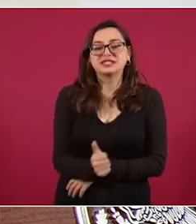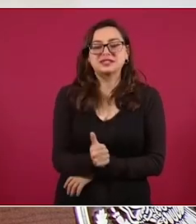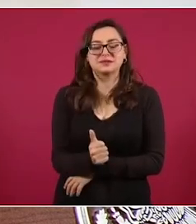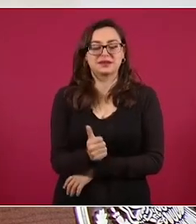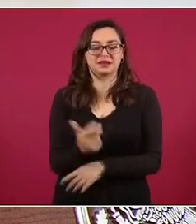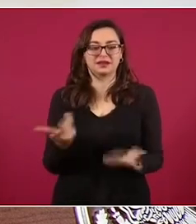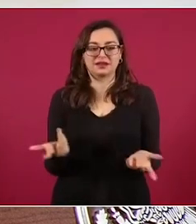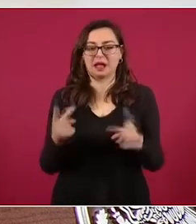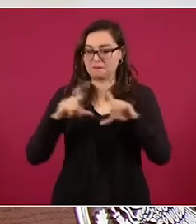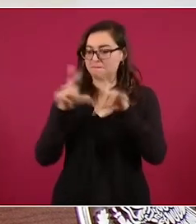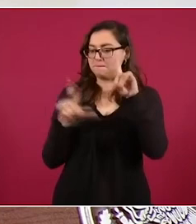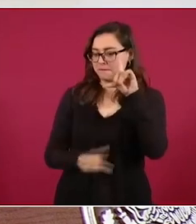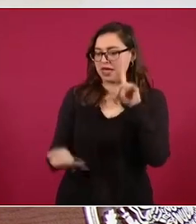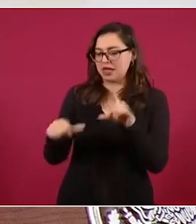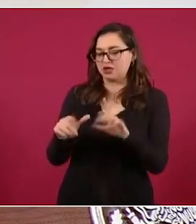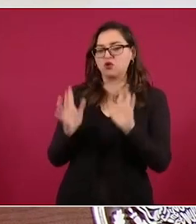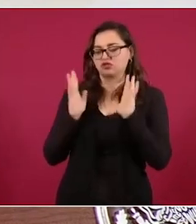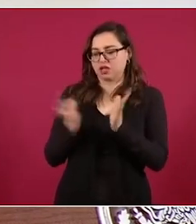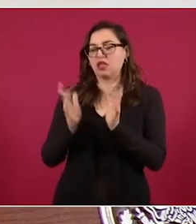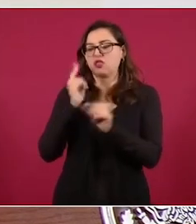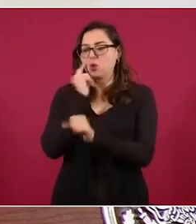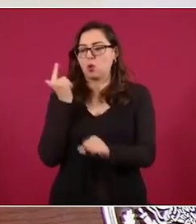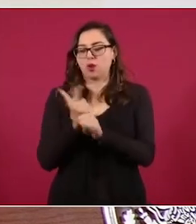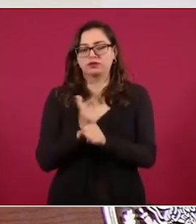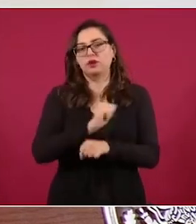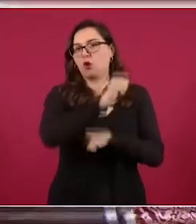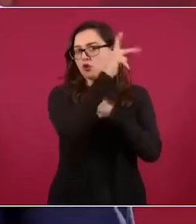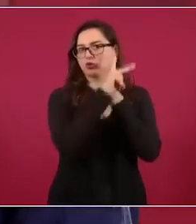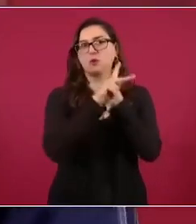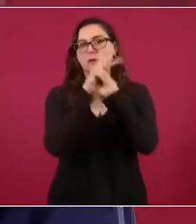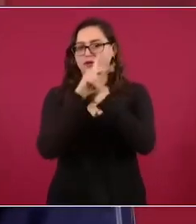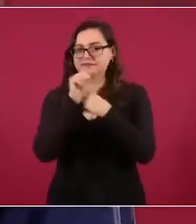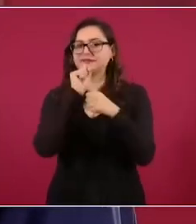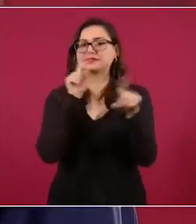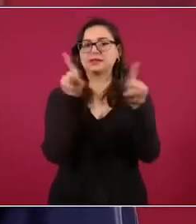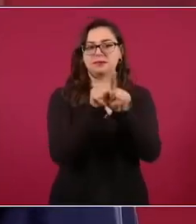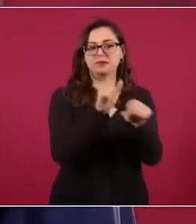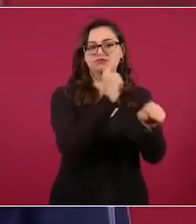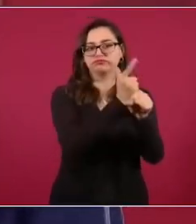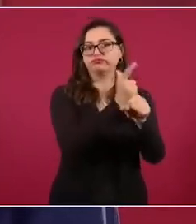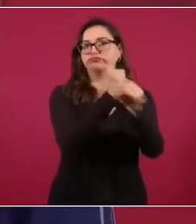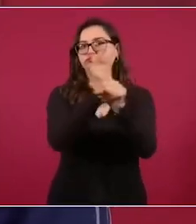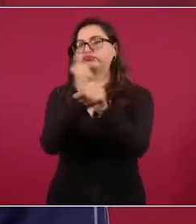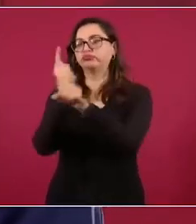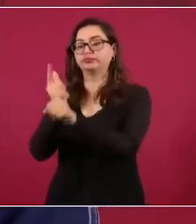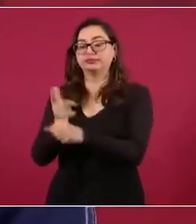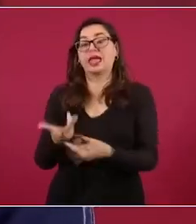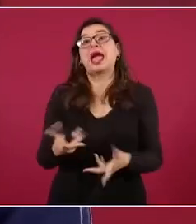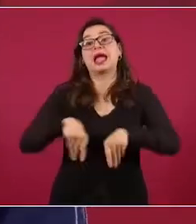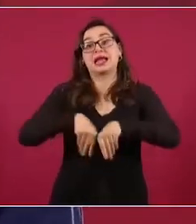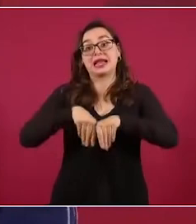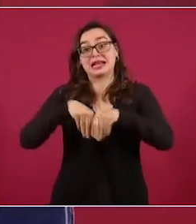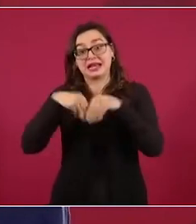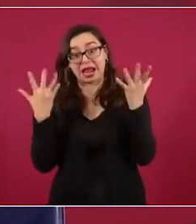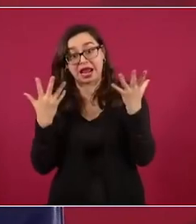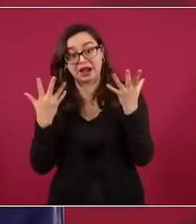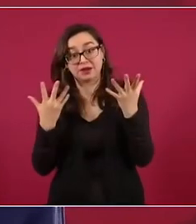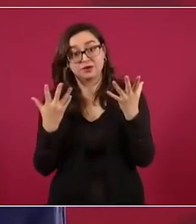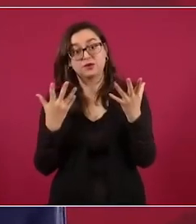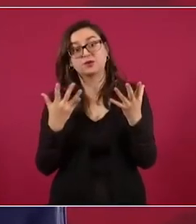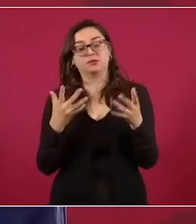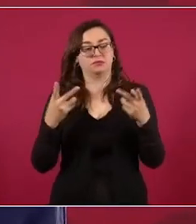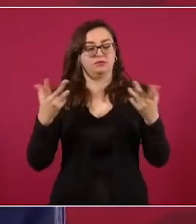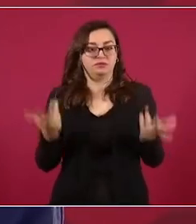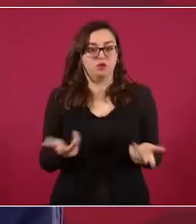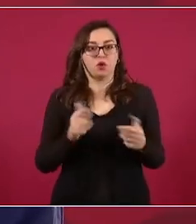claro, les ha ido bien a las élites, pero a la mayoría del